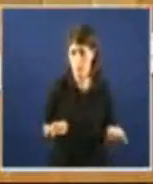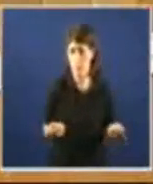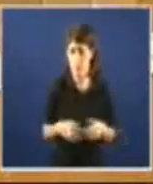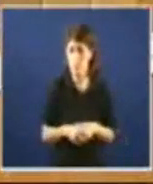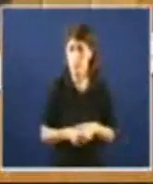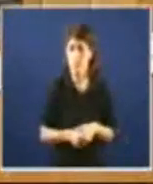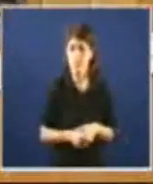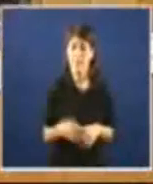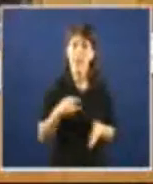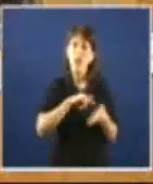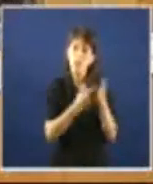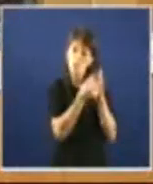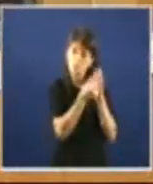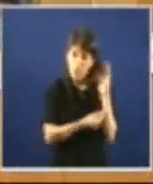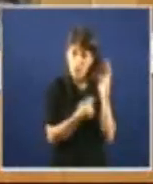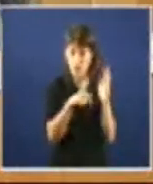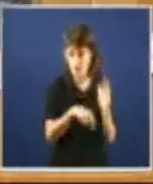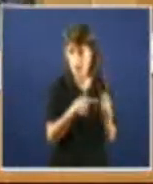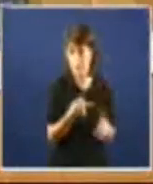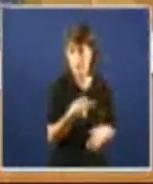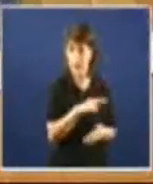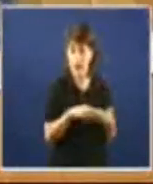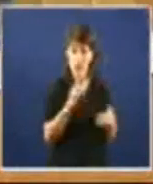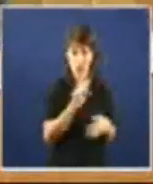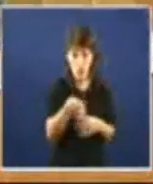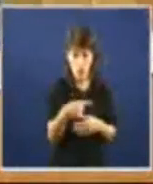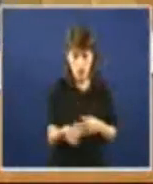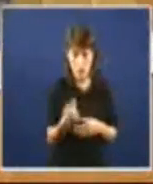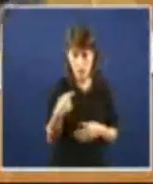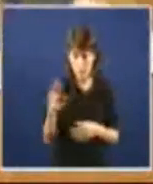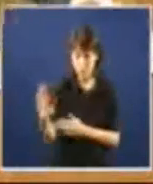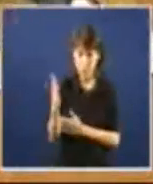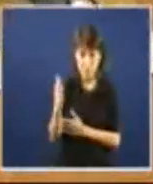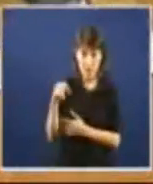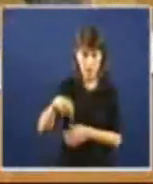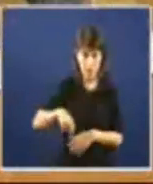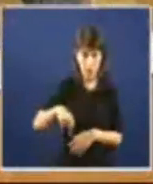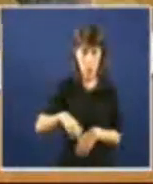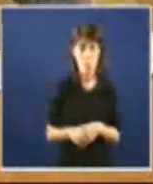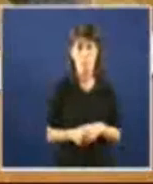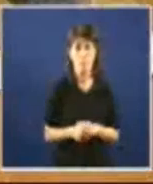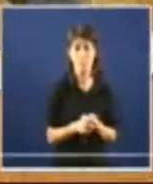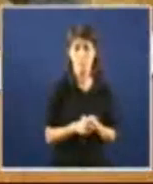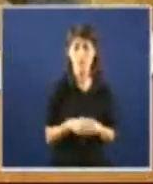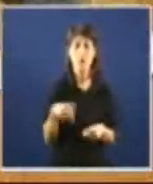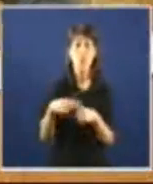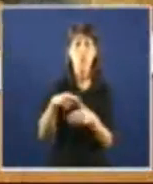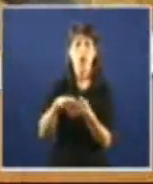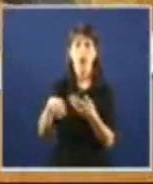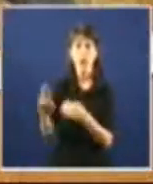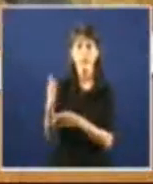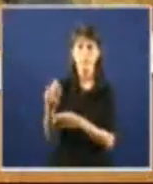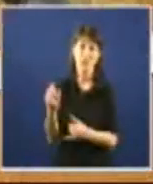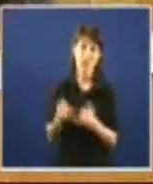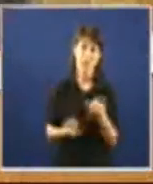O proxeto de orzamentos da Comunidade Autónoma de Galiza para 2014 presentado pola Xunta de Galiza de Monserre